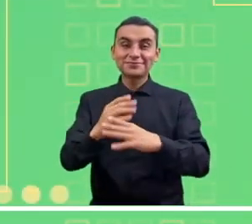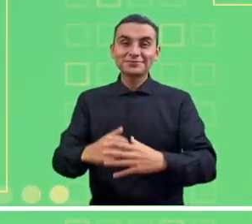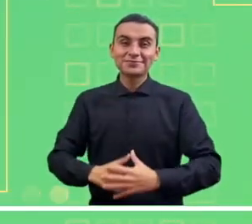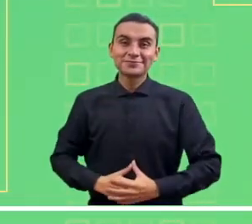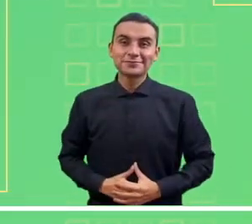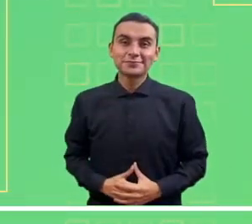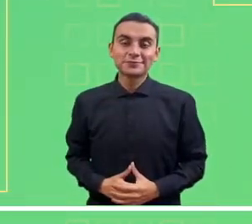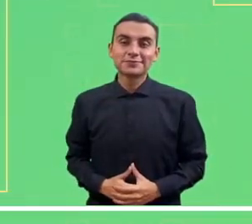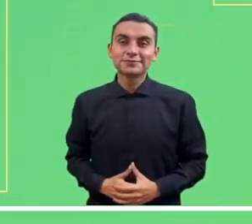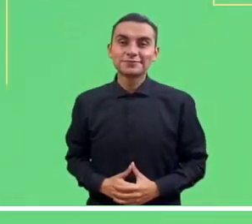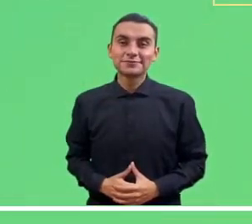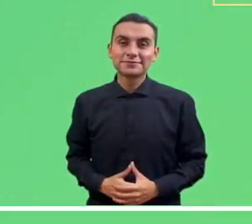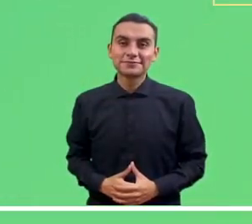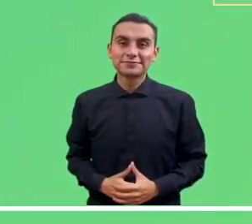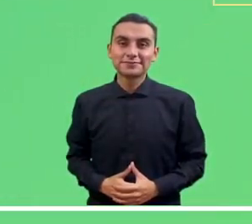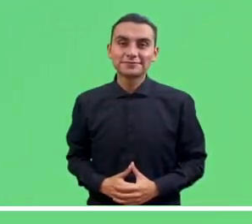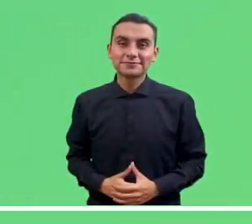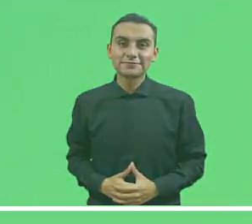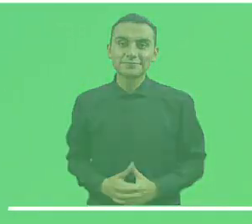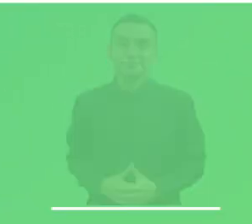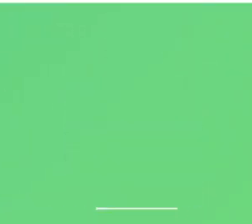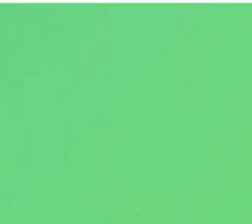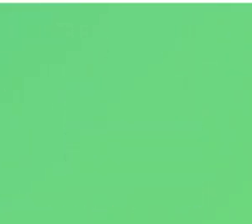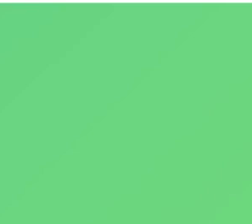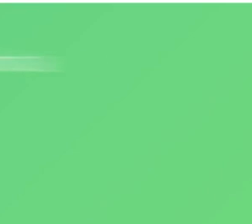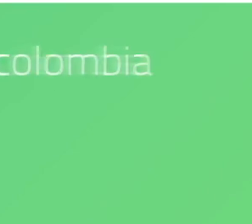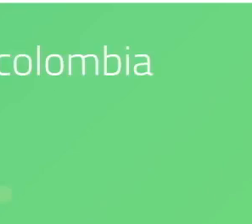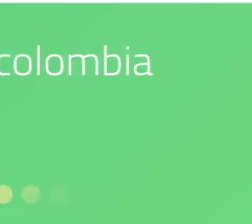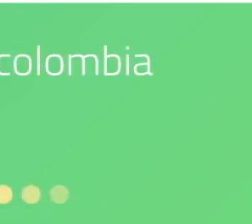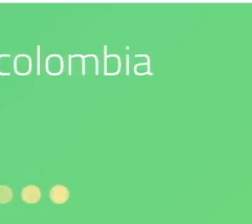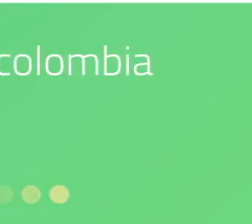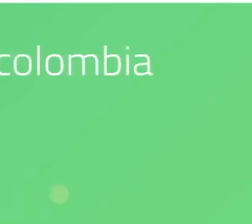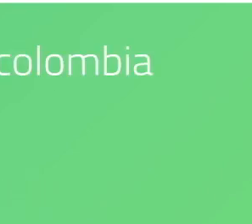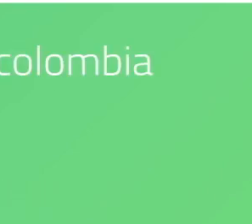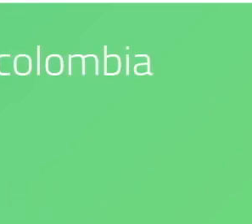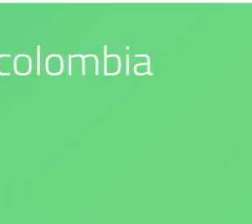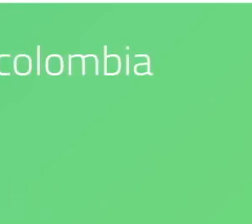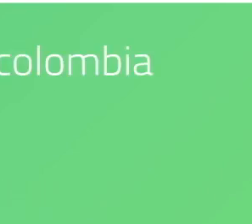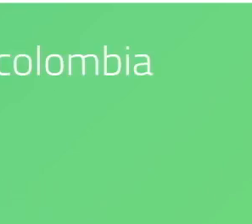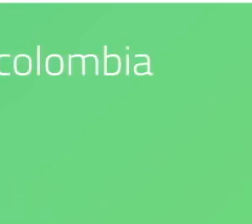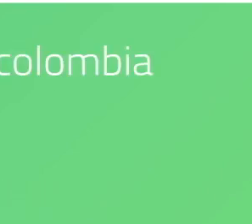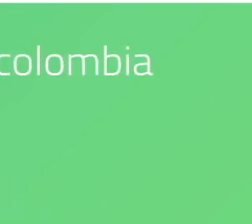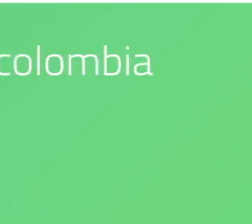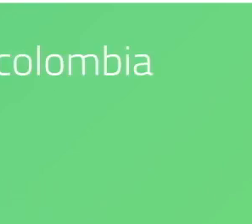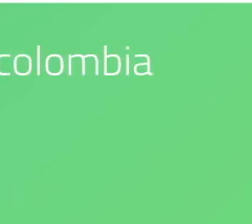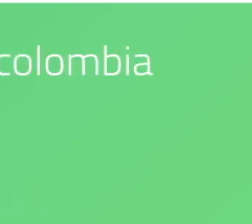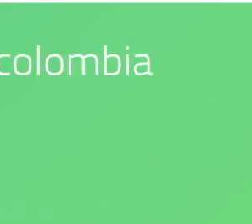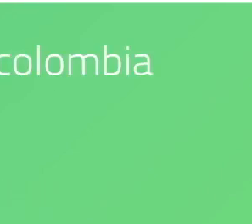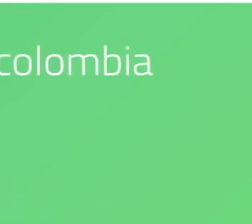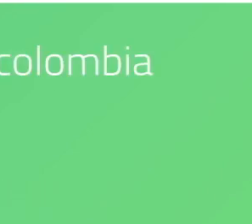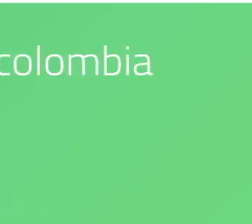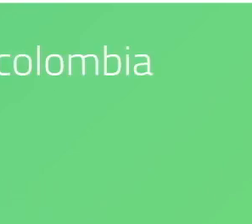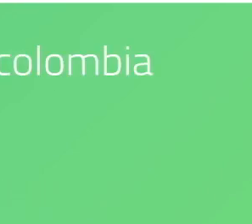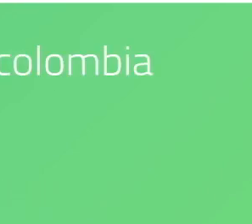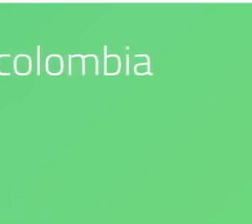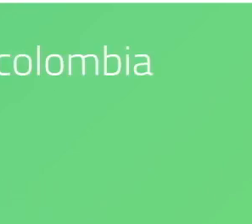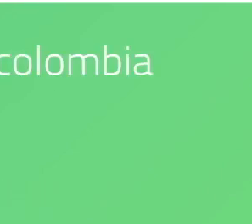sociales. Nuestro compromiso es con el medio ambiente. IDEAM es confianza y prevención. ¡Gracias!